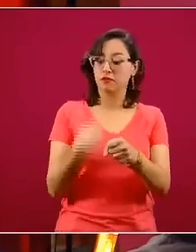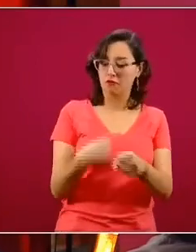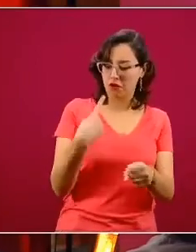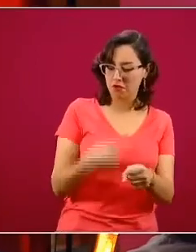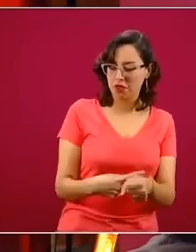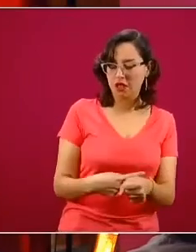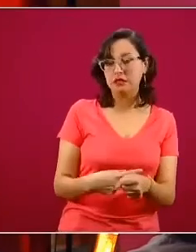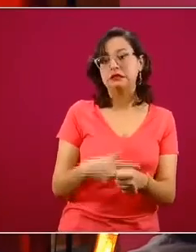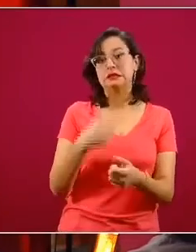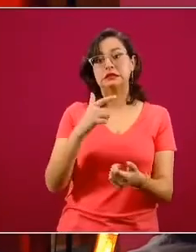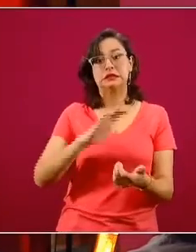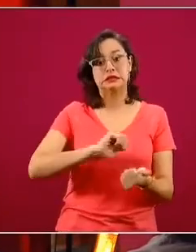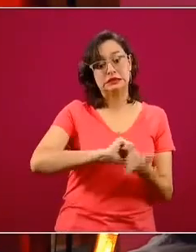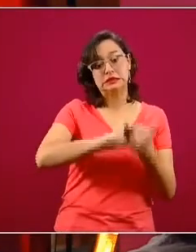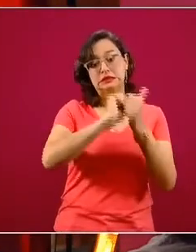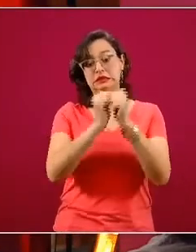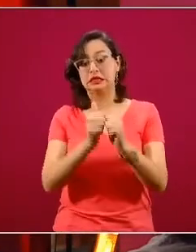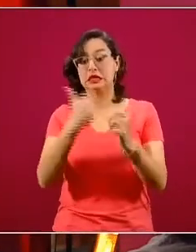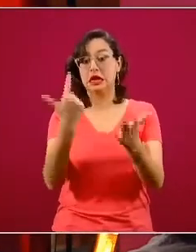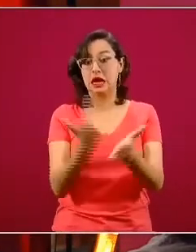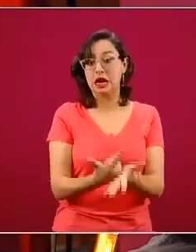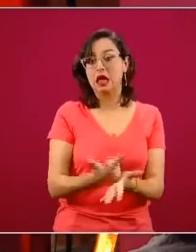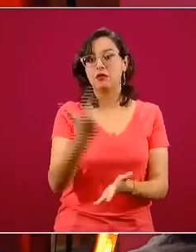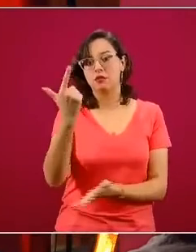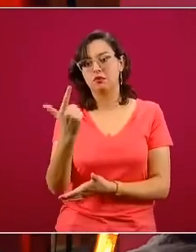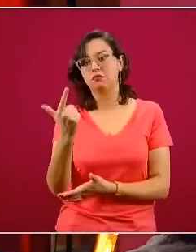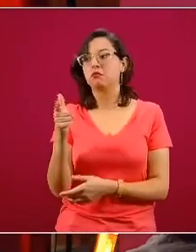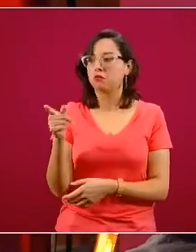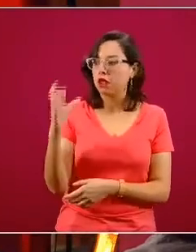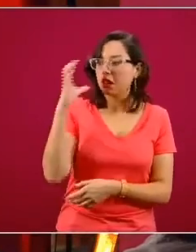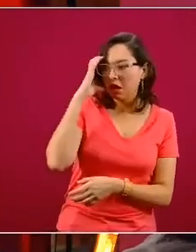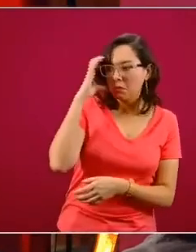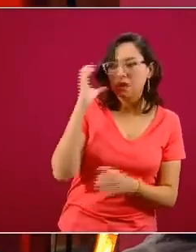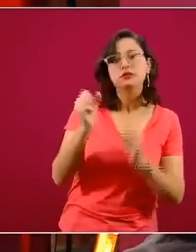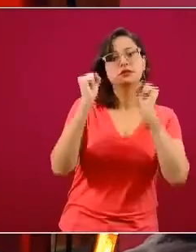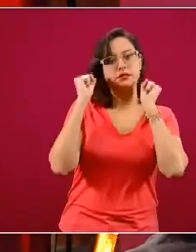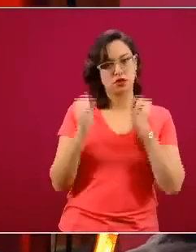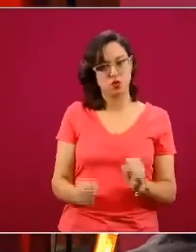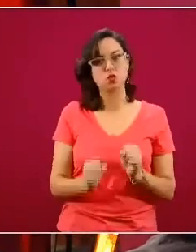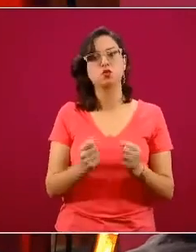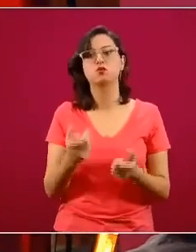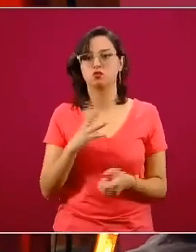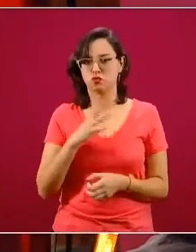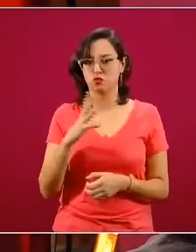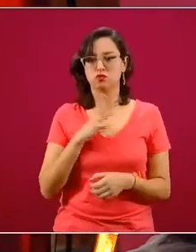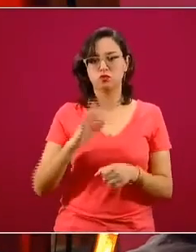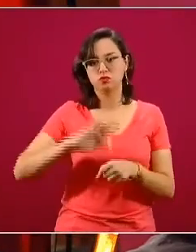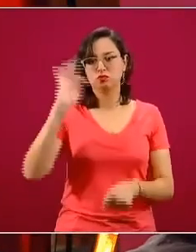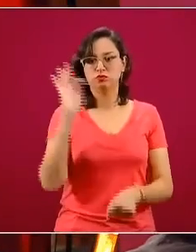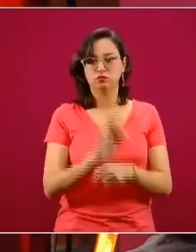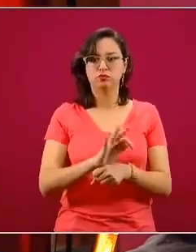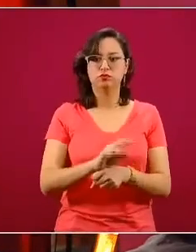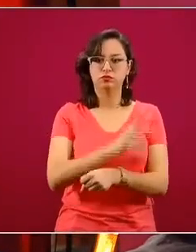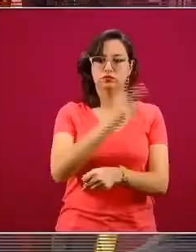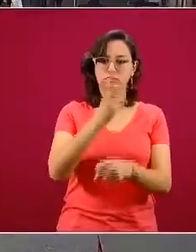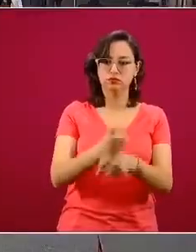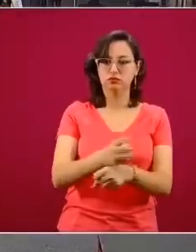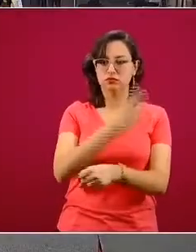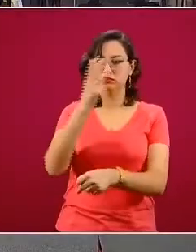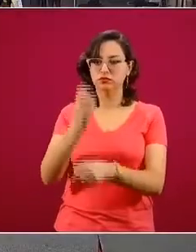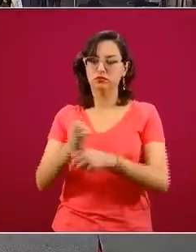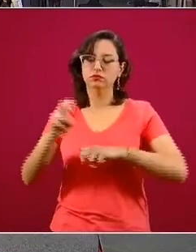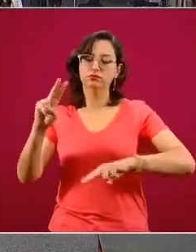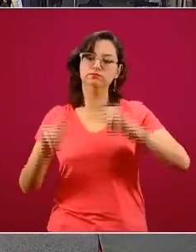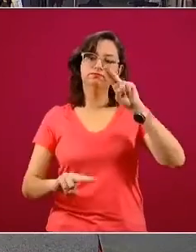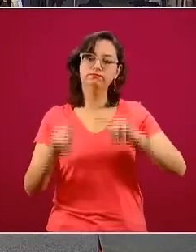todo aquellas que desarrollan enfermedad grave, puedan tener siempre asegurada una cama de hospital, en un segundo y en un tercer